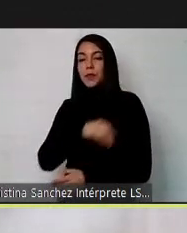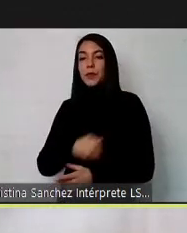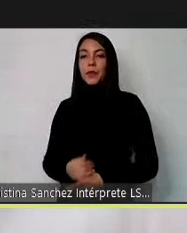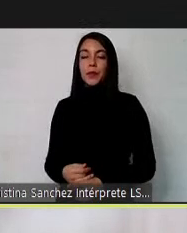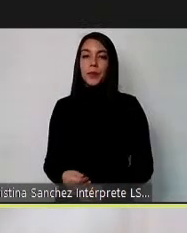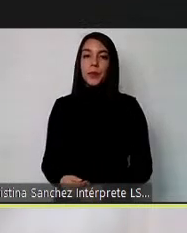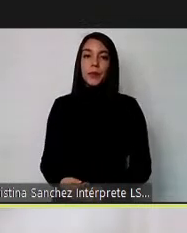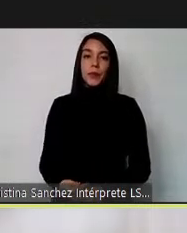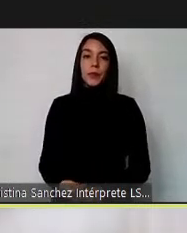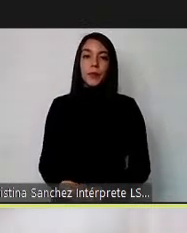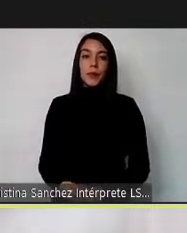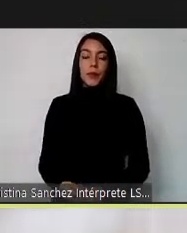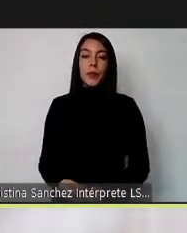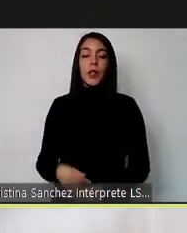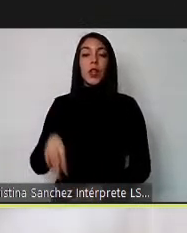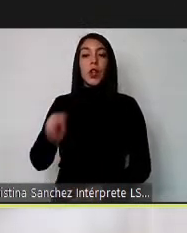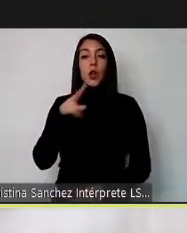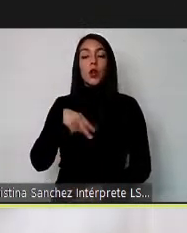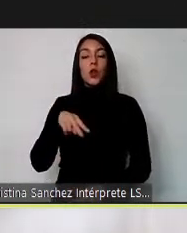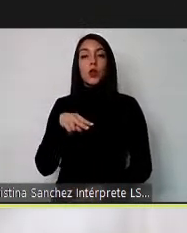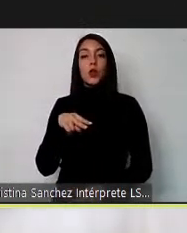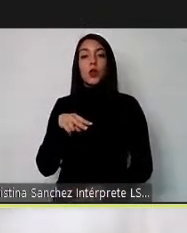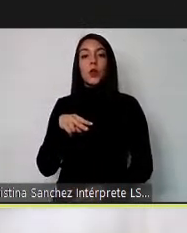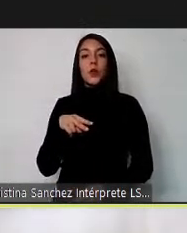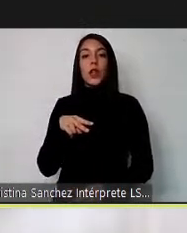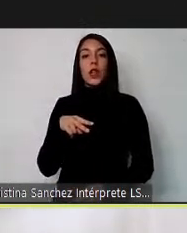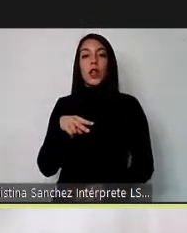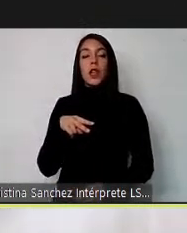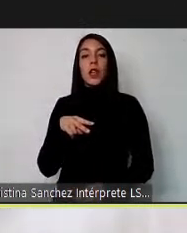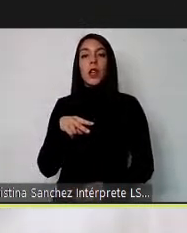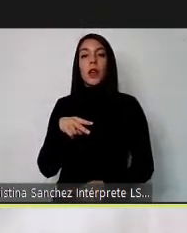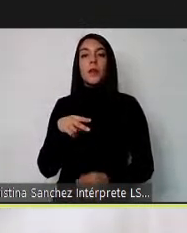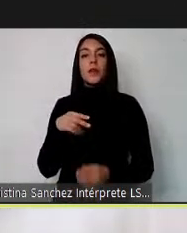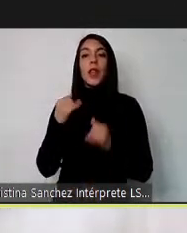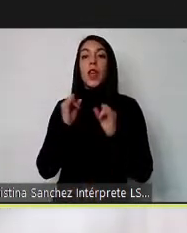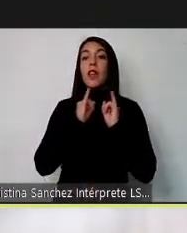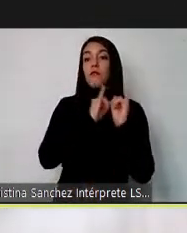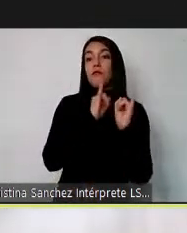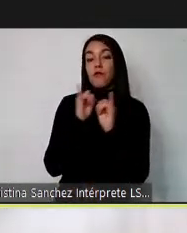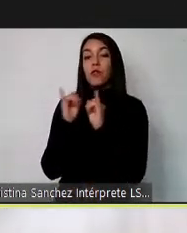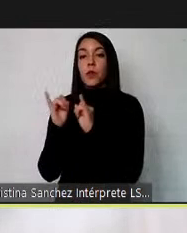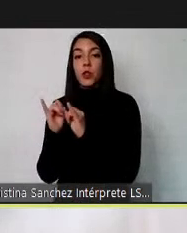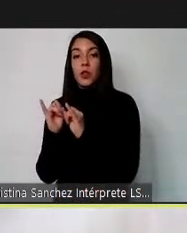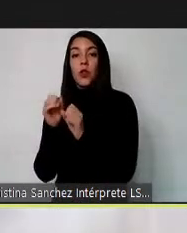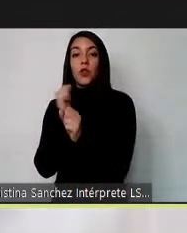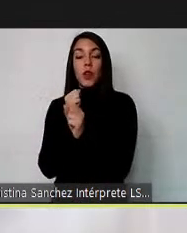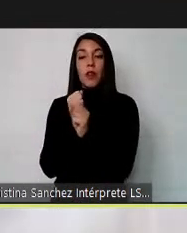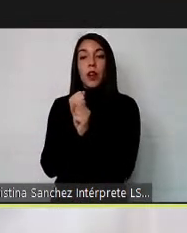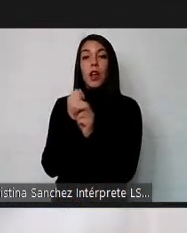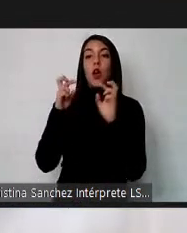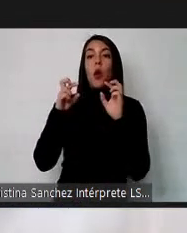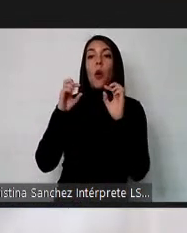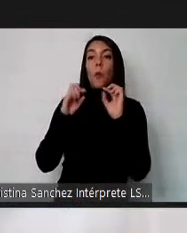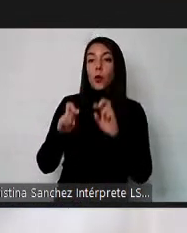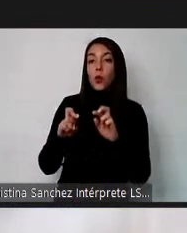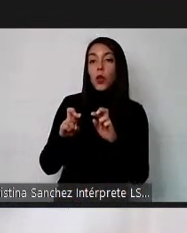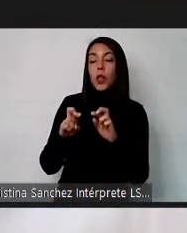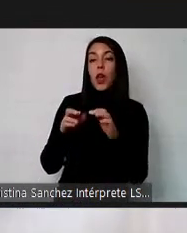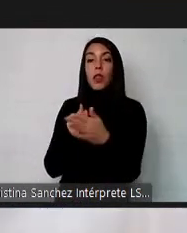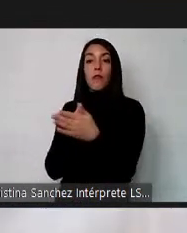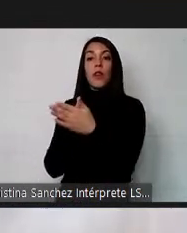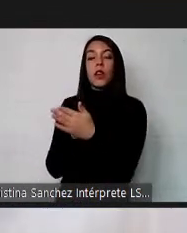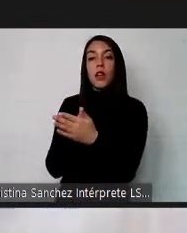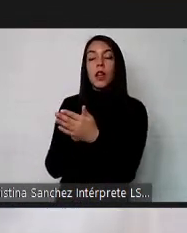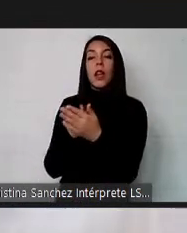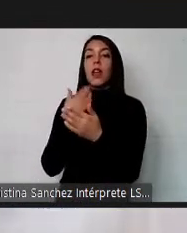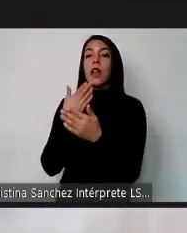por lo tanto tenemos que favorecer la información trabajar con las oportunidades y barreras y sobre todo propender a la